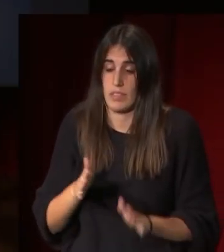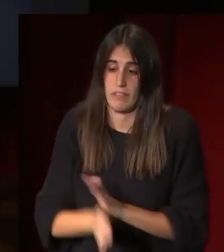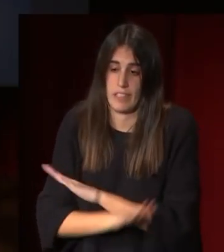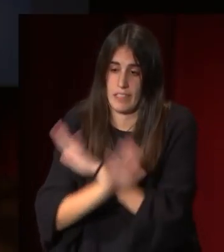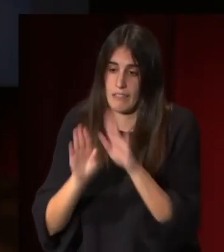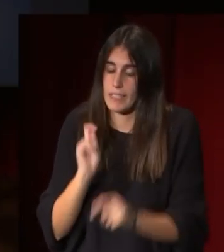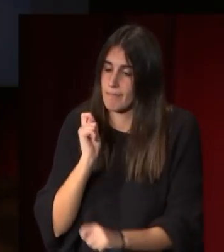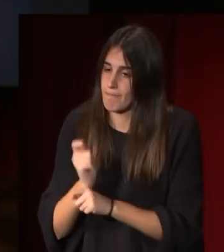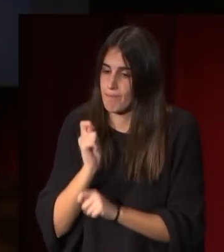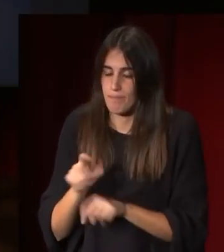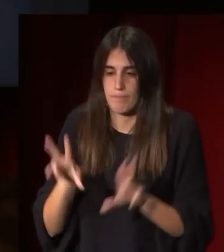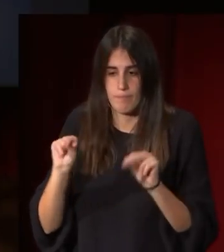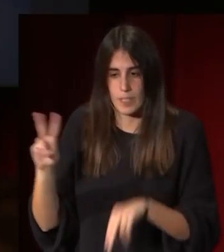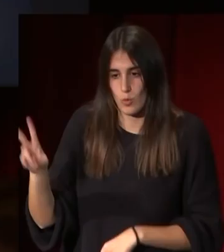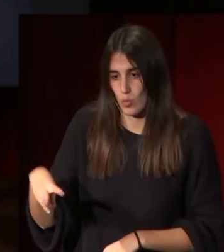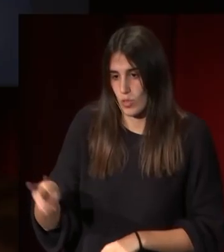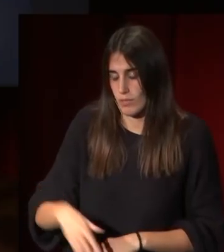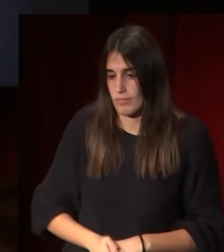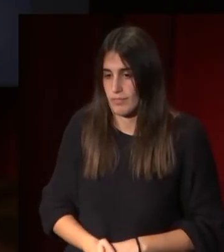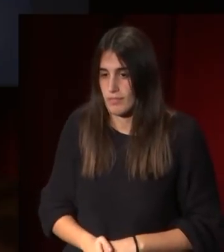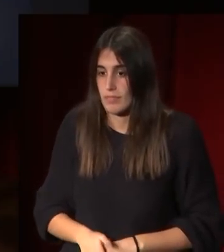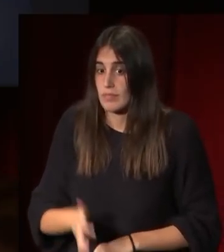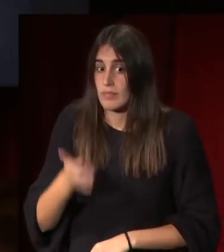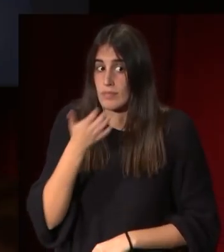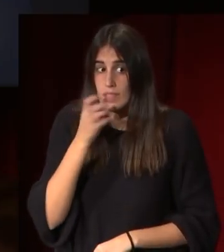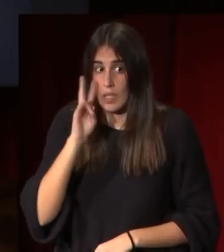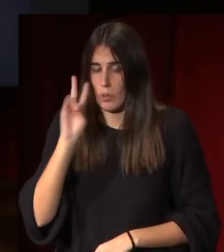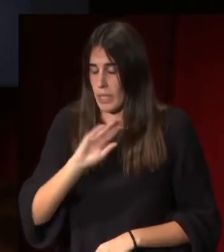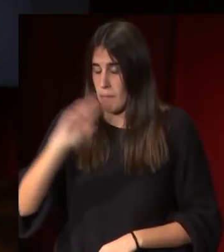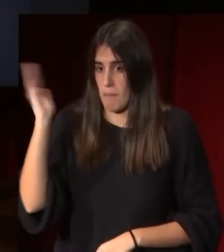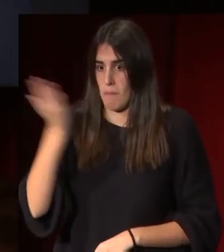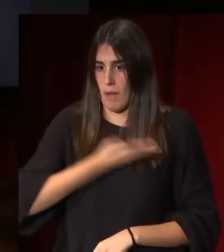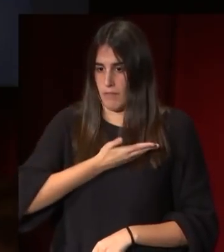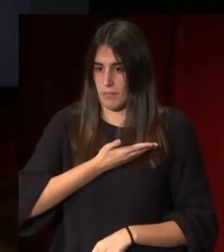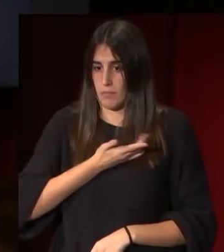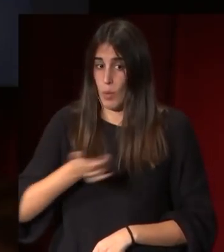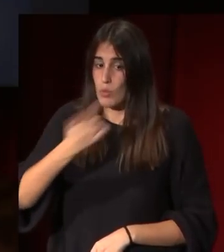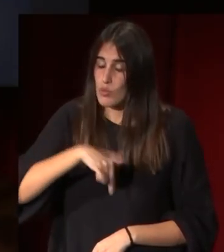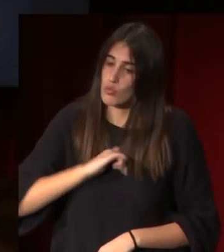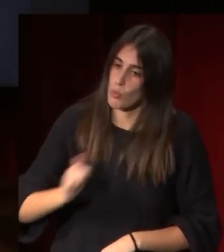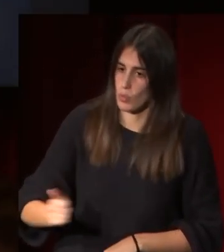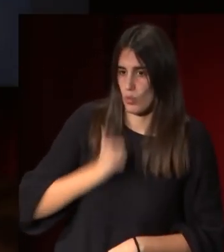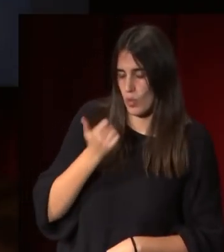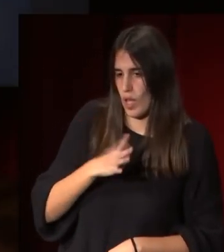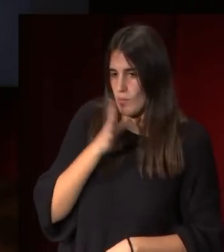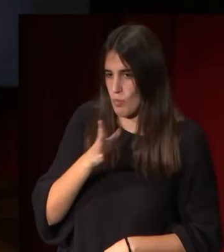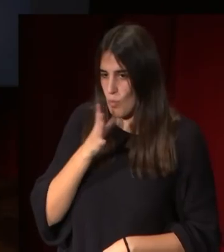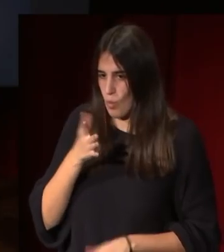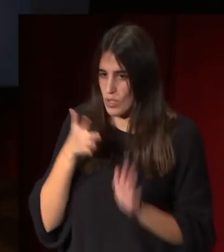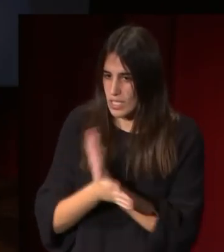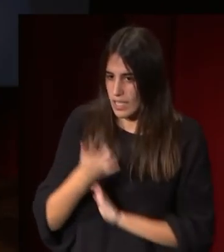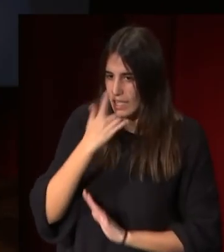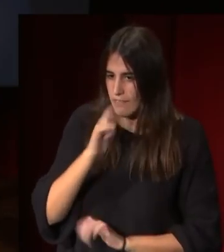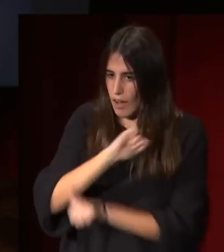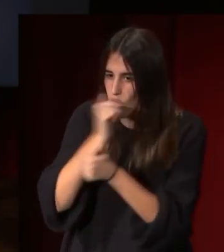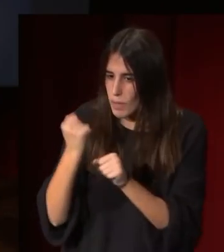quedó inconclusa que ya digo para él sería un desdoro para nosotros es una oportunidad porque nos permite ver cómo se trabajaba ver